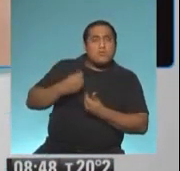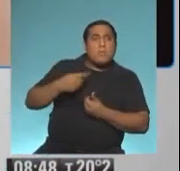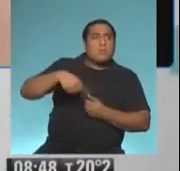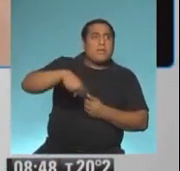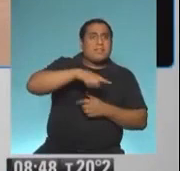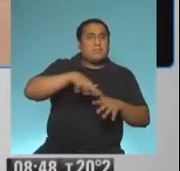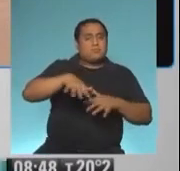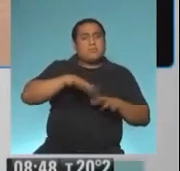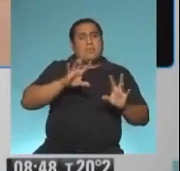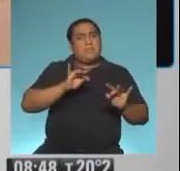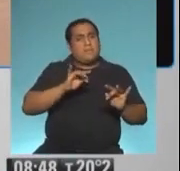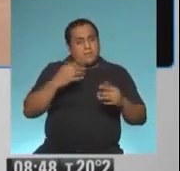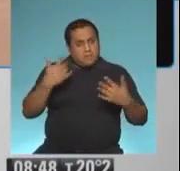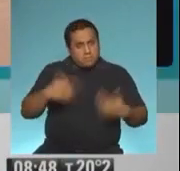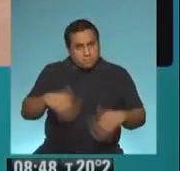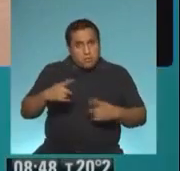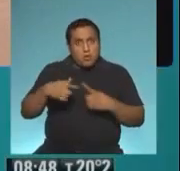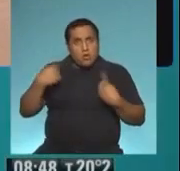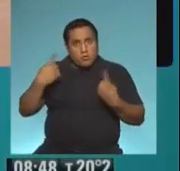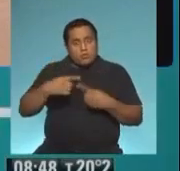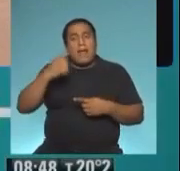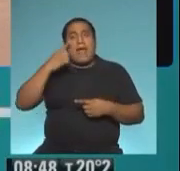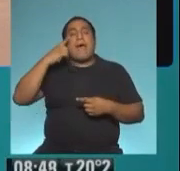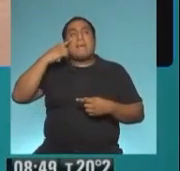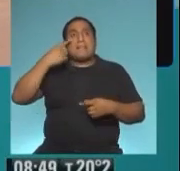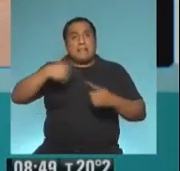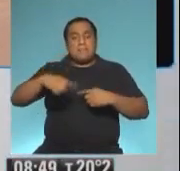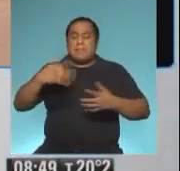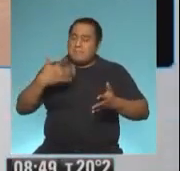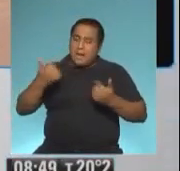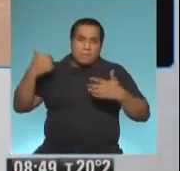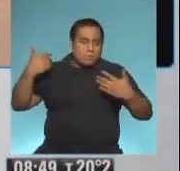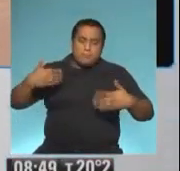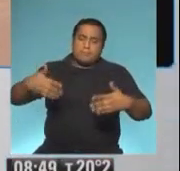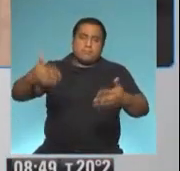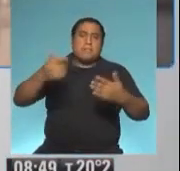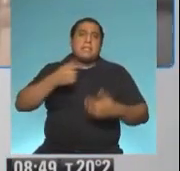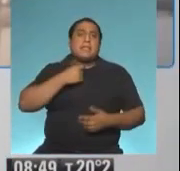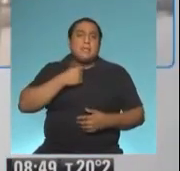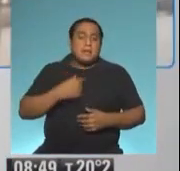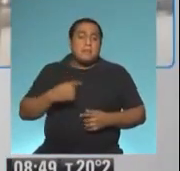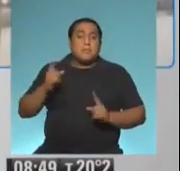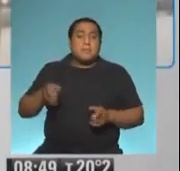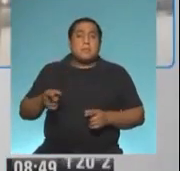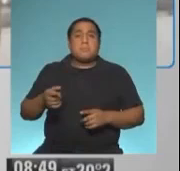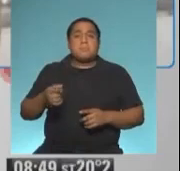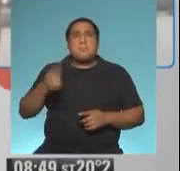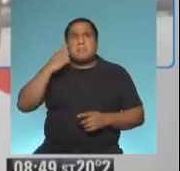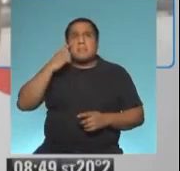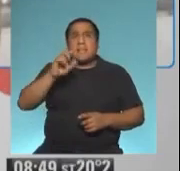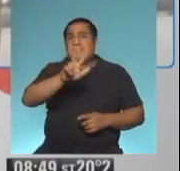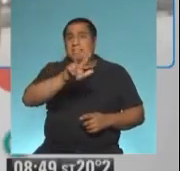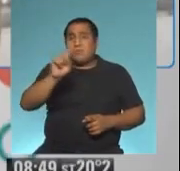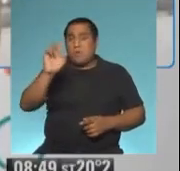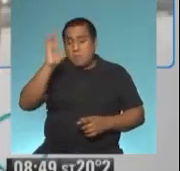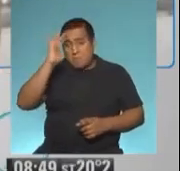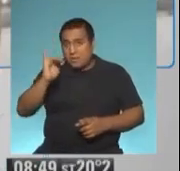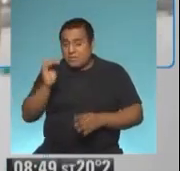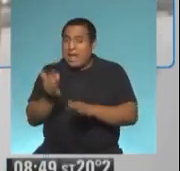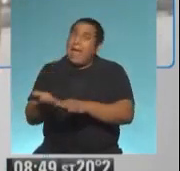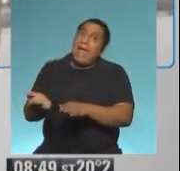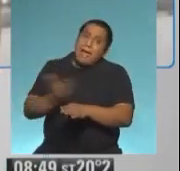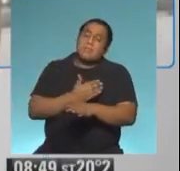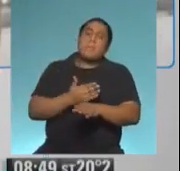compleja. Así que estamos acelerando ese trámite y confiamos que antes del 31 de marzo, Natalia,